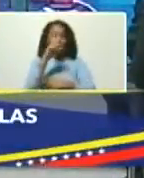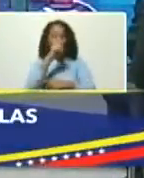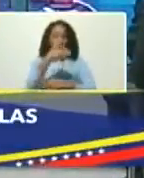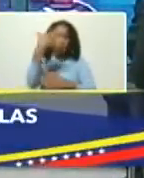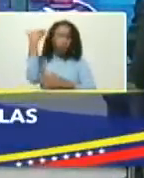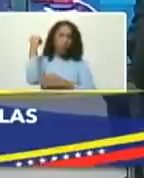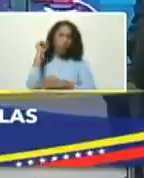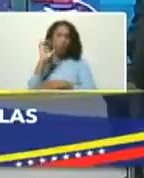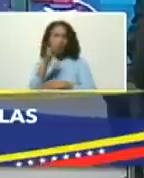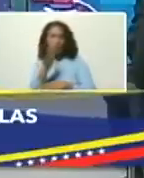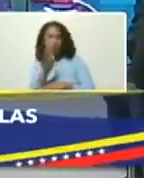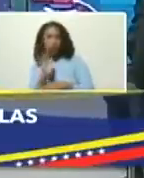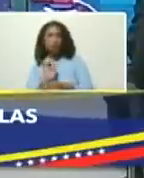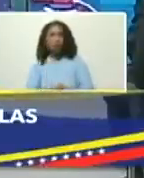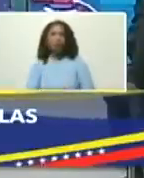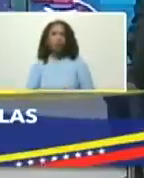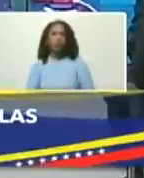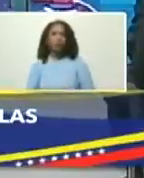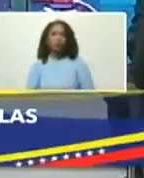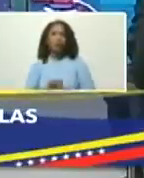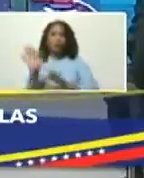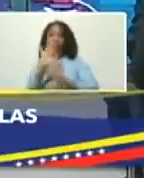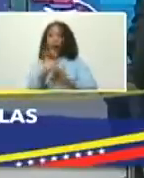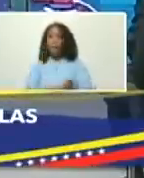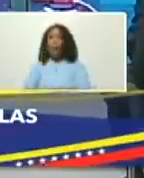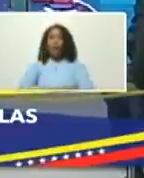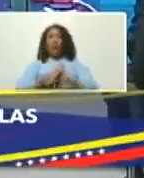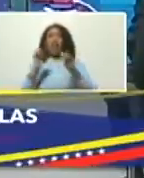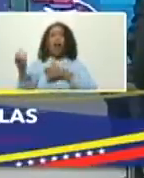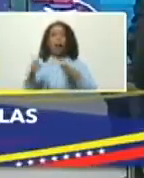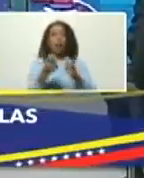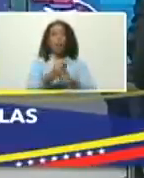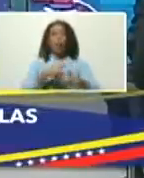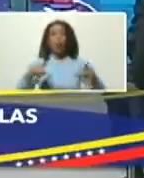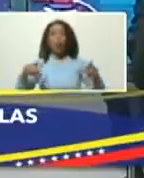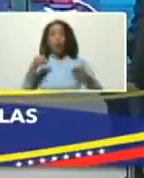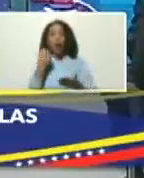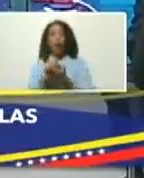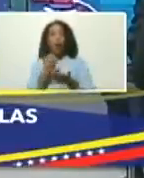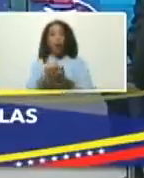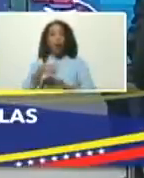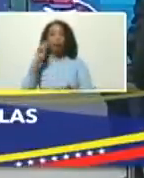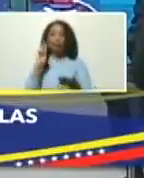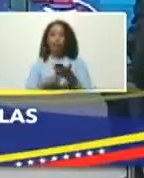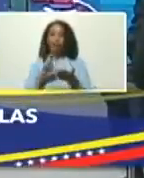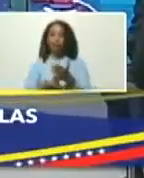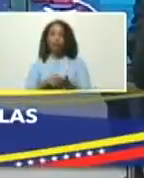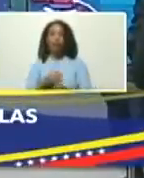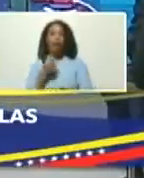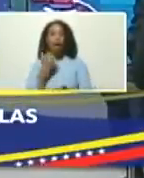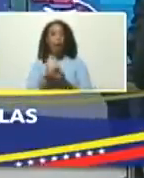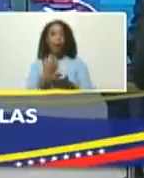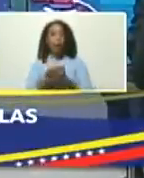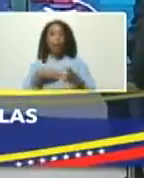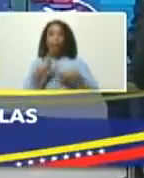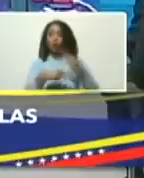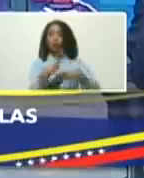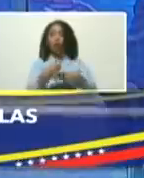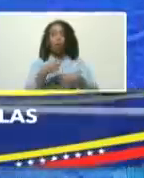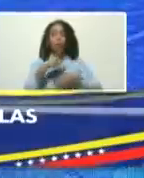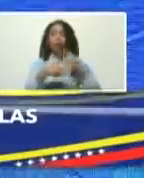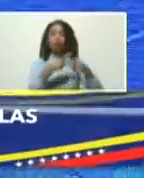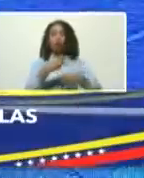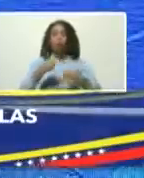un poco más de un año ya por fin el camino del crecimiento de la economía real la economía que produce bienes